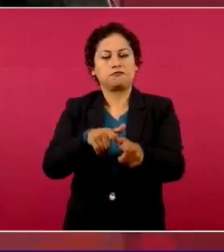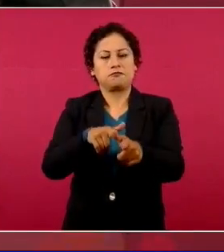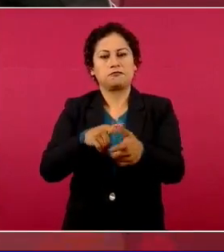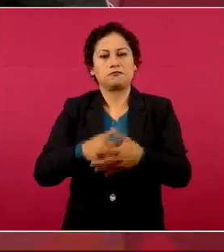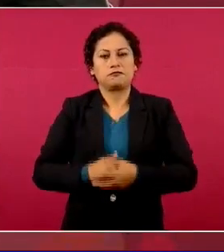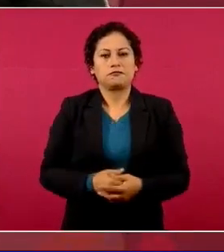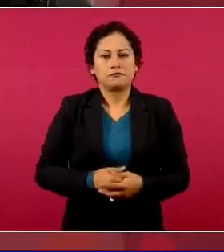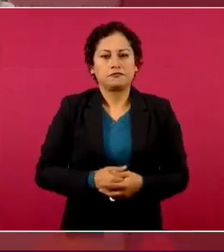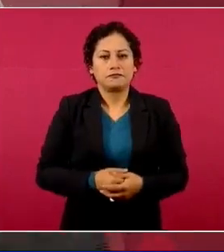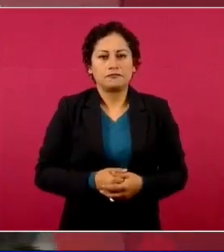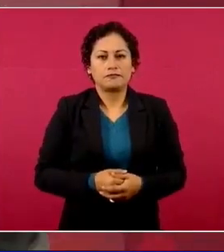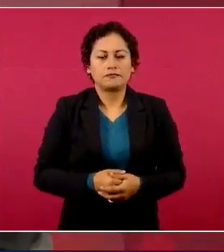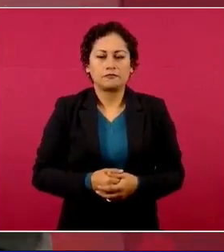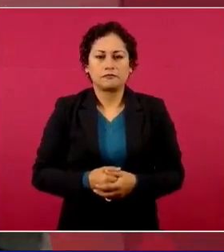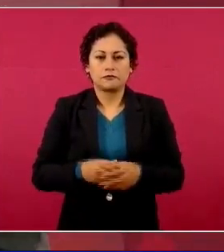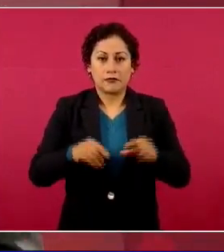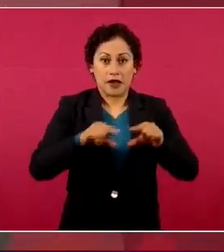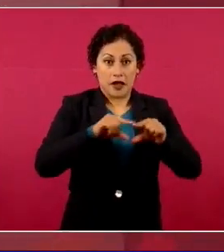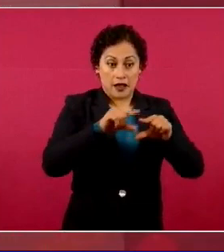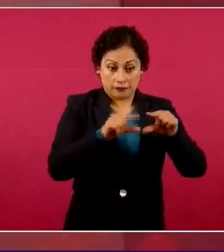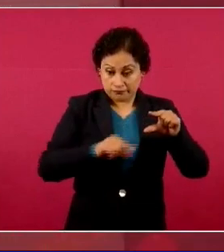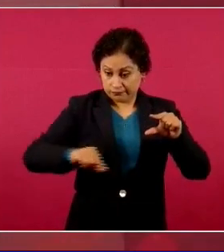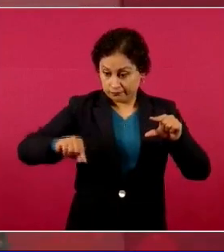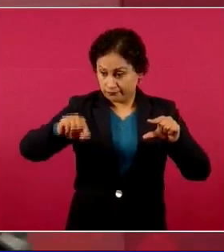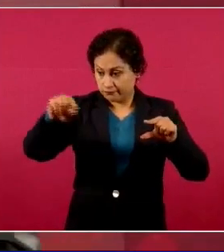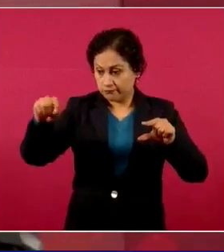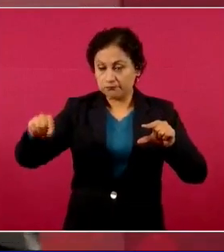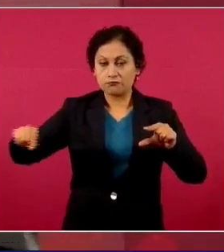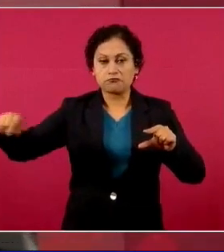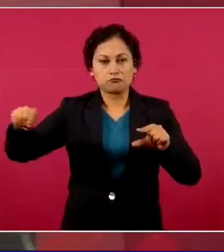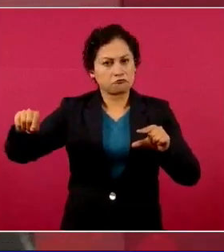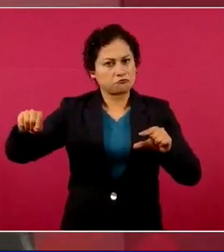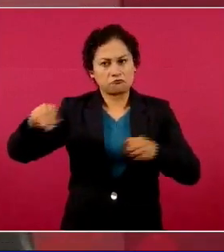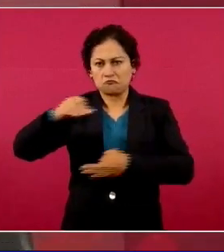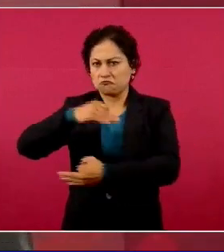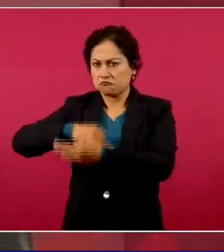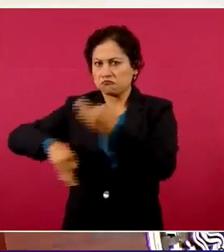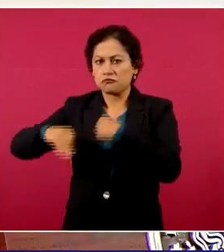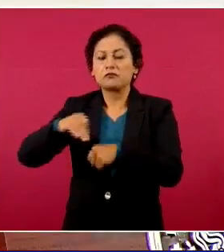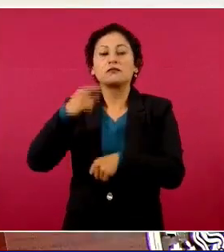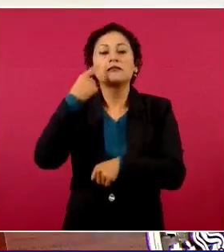la ruta. Se están construyendo viviendas, por ejemplo,